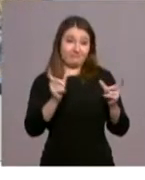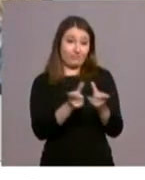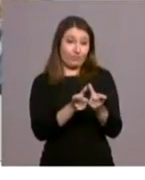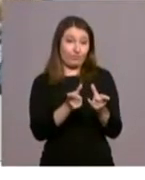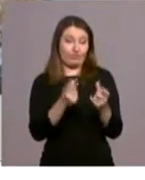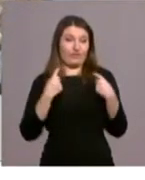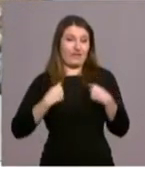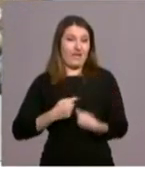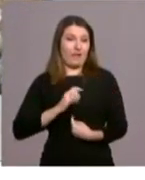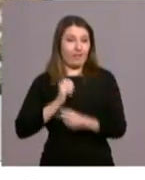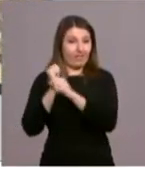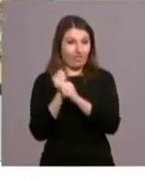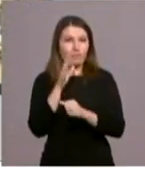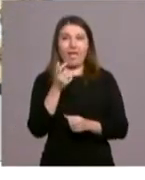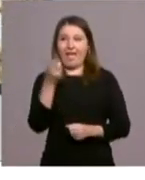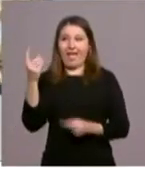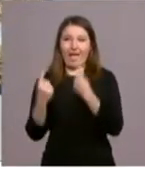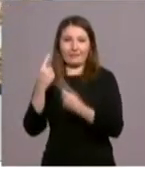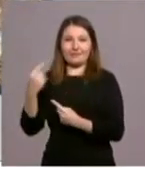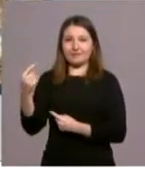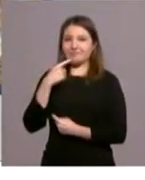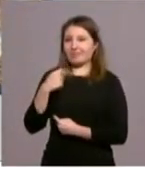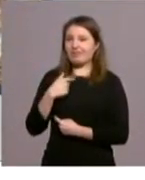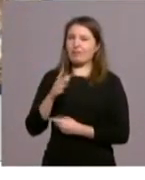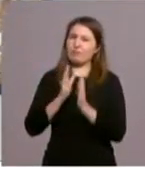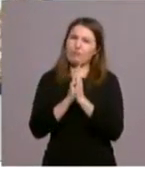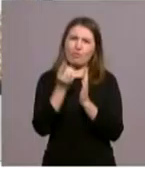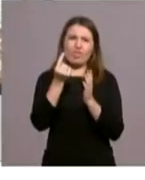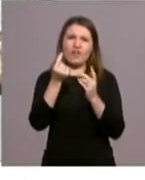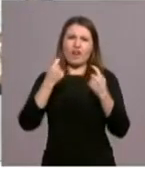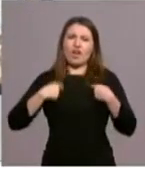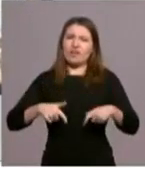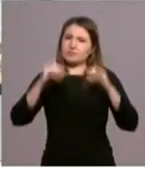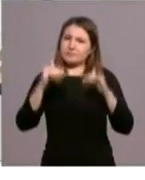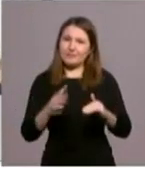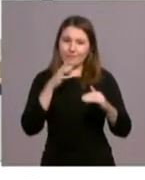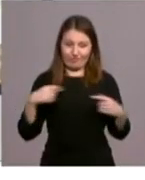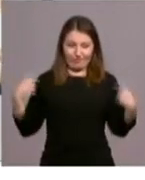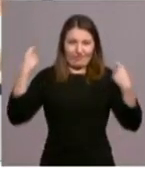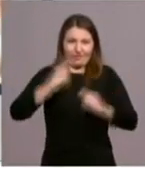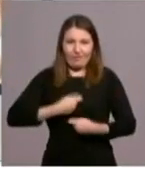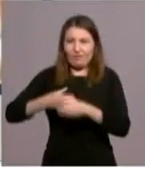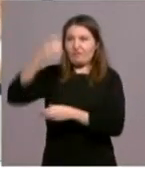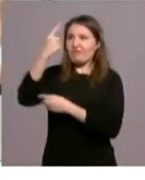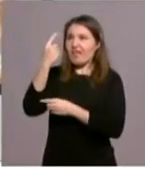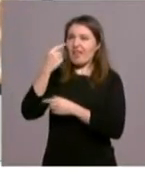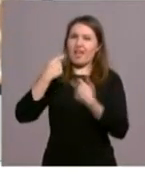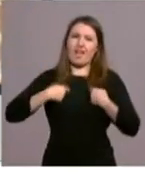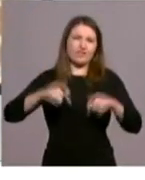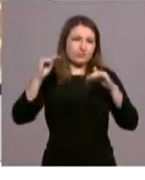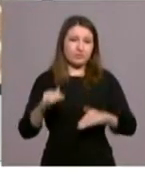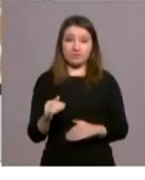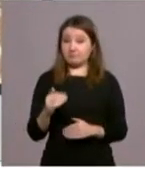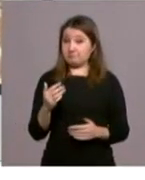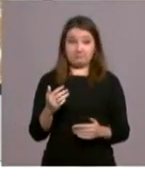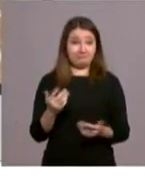alguna vez me dicen, diles que no gasten tanto en mantos y menos en candelabros y tal. Y resulta que las